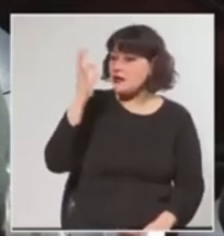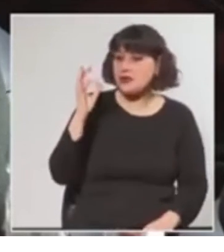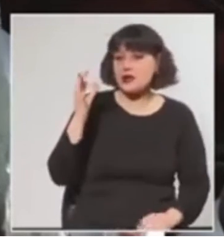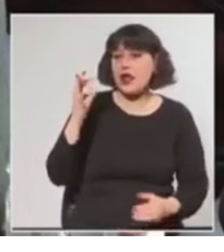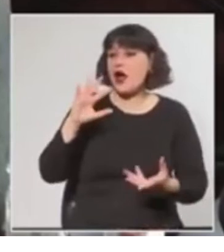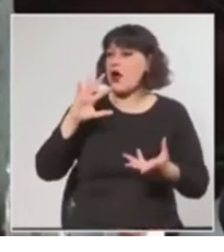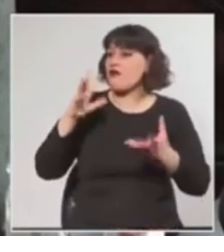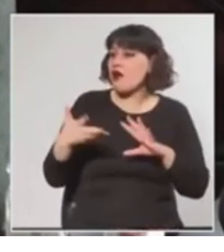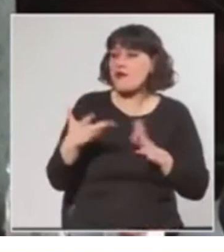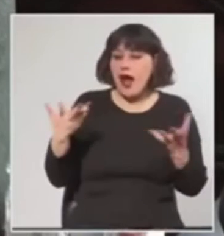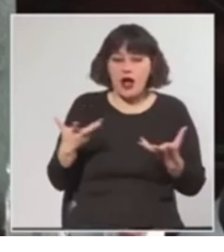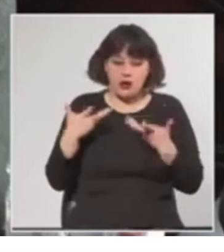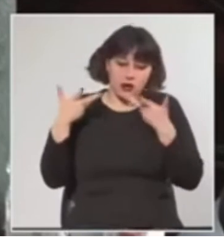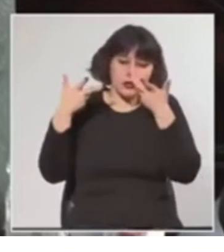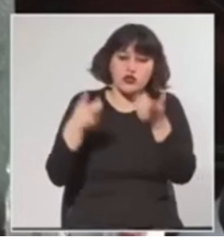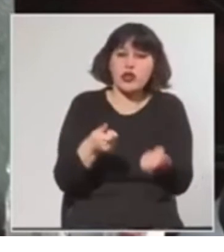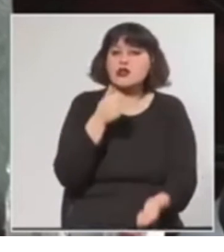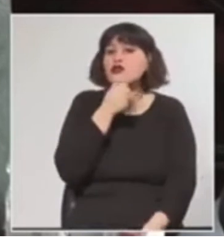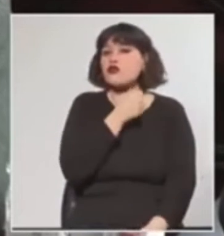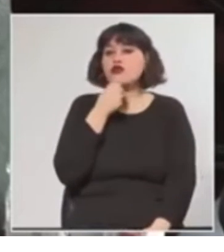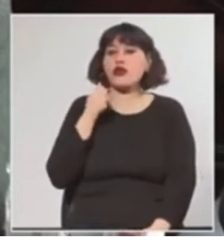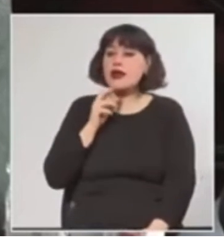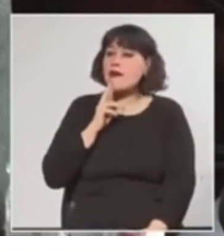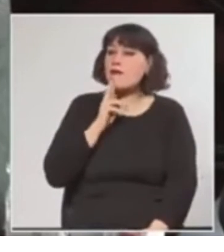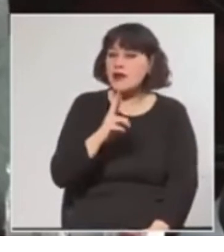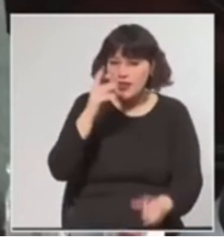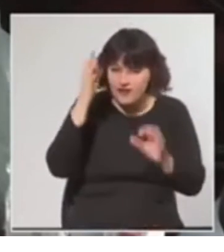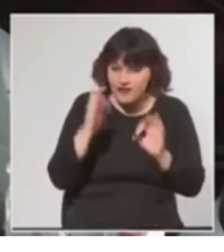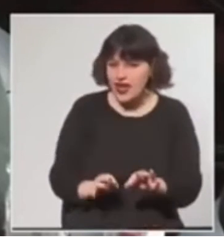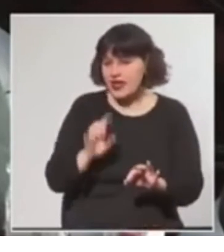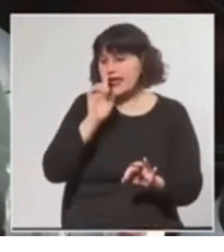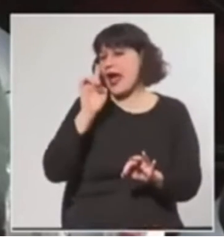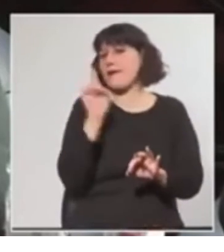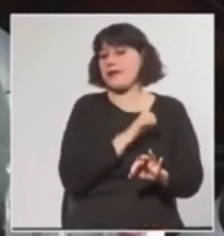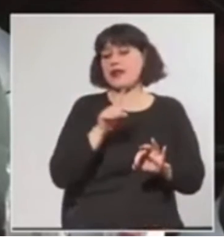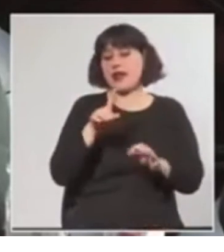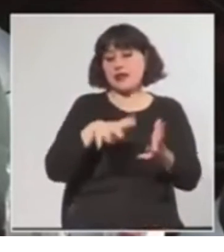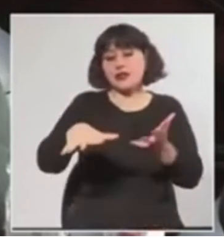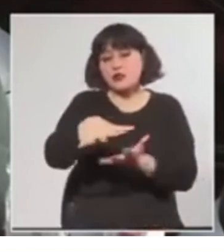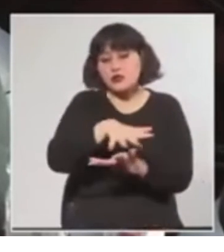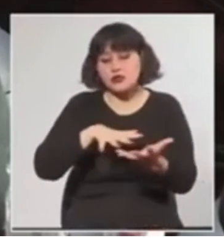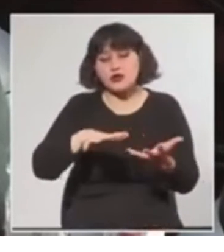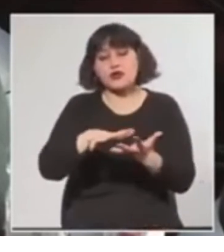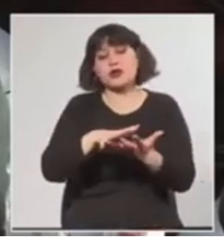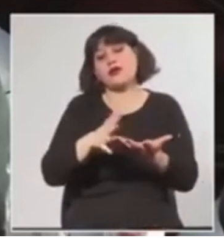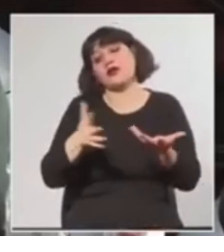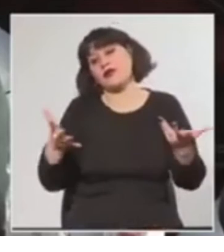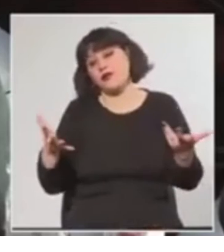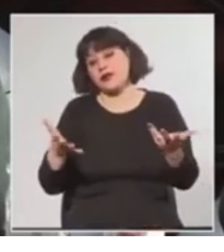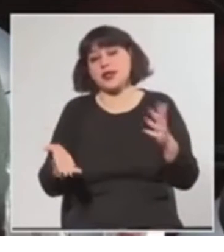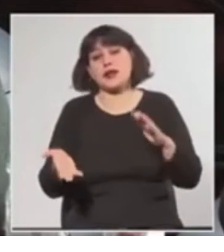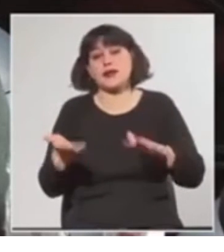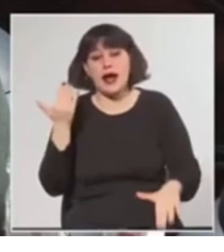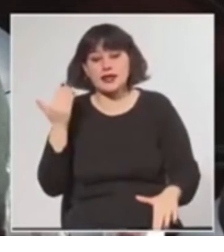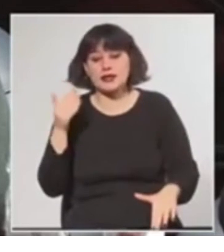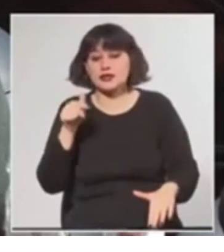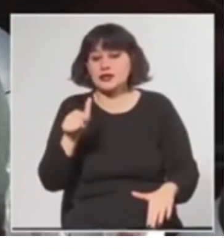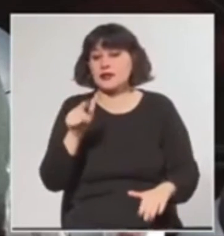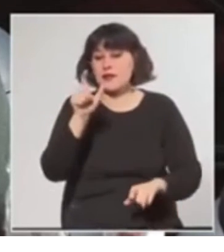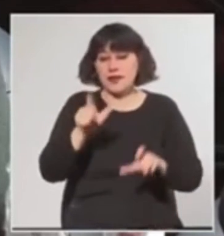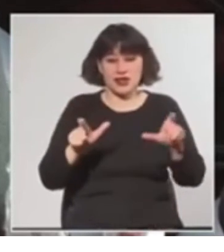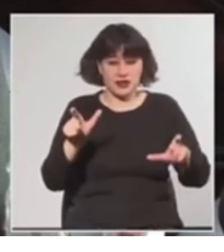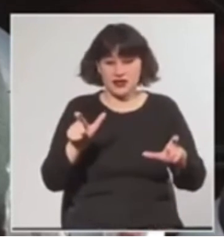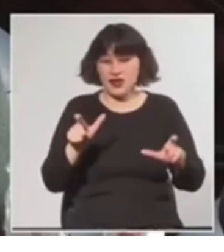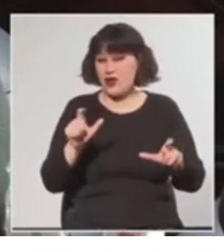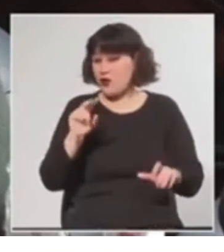tipo de medidas que nos permita dar una respuesta certera y rápida a esta situación y que sobre todo los compatriotas que